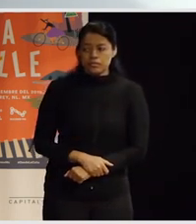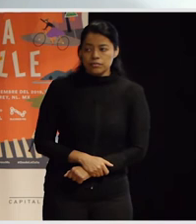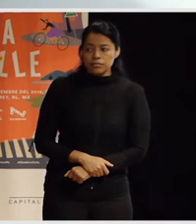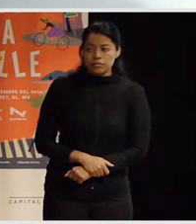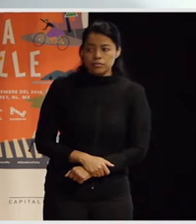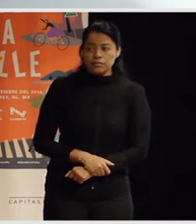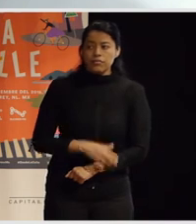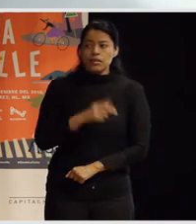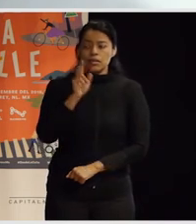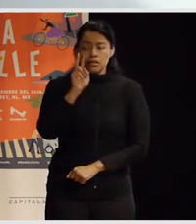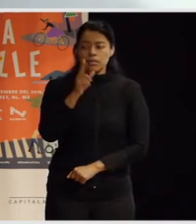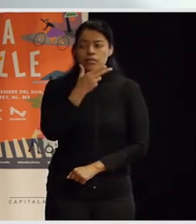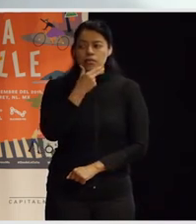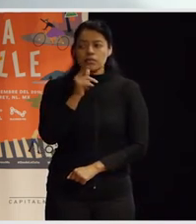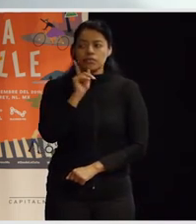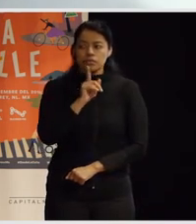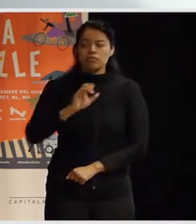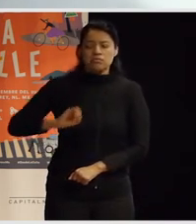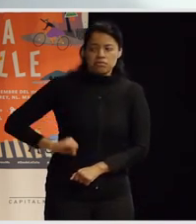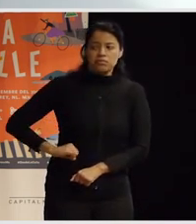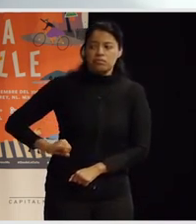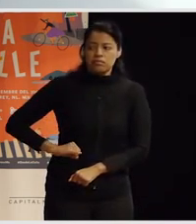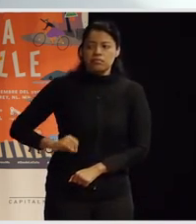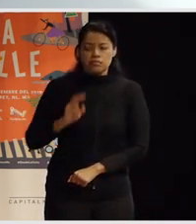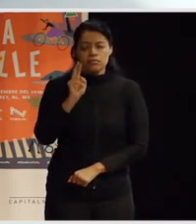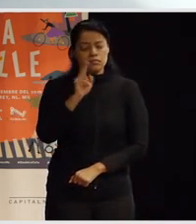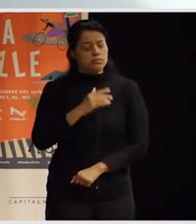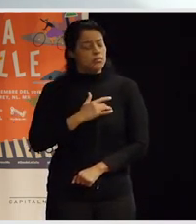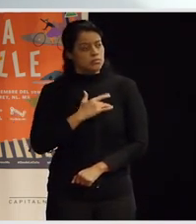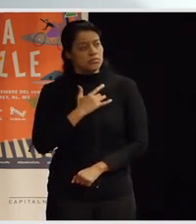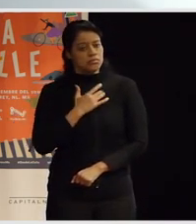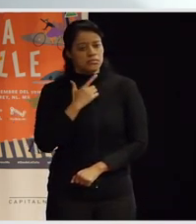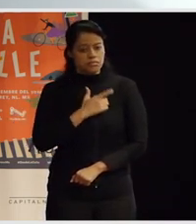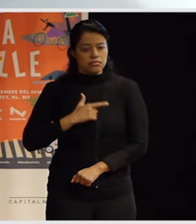hombres y de mujeres que estáis interesadas y que yo estoy encantada vamos